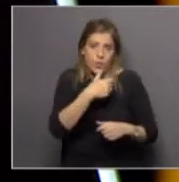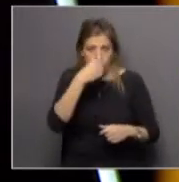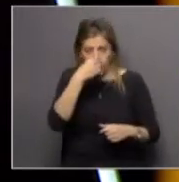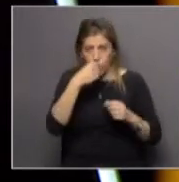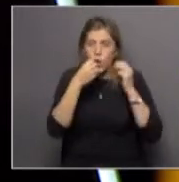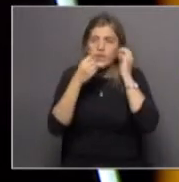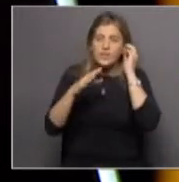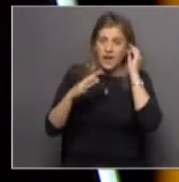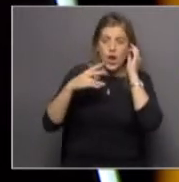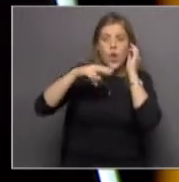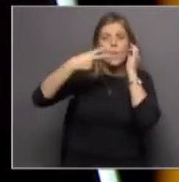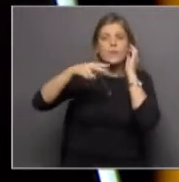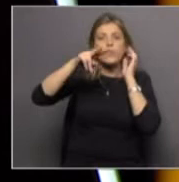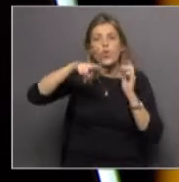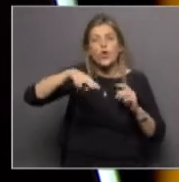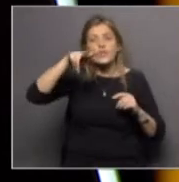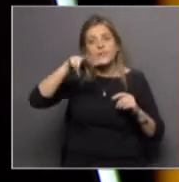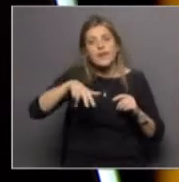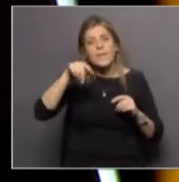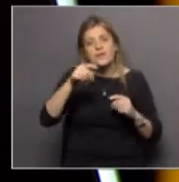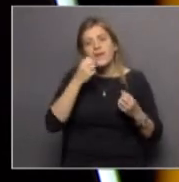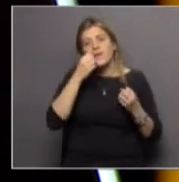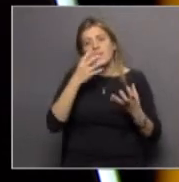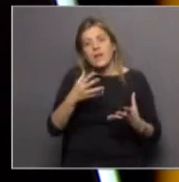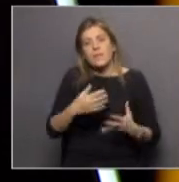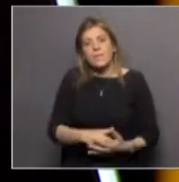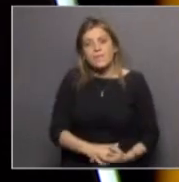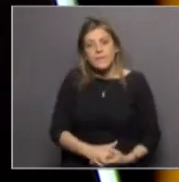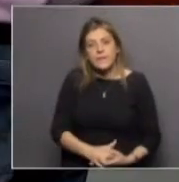escenario para los próximos dos o tres meses desde esa mirada?